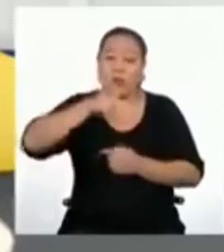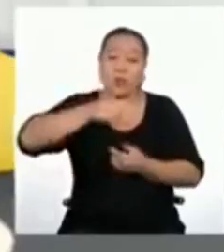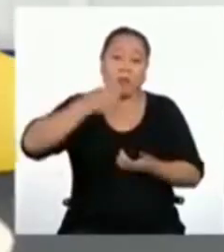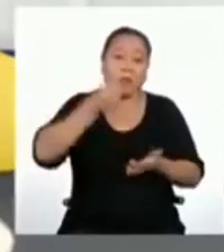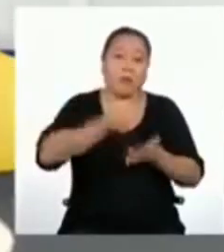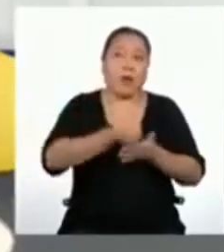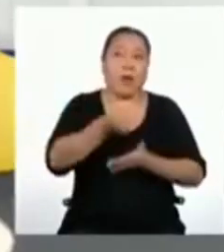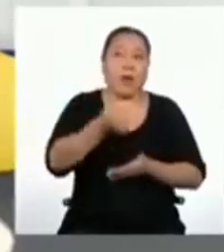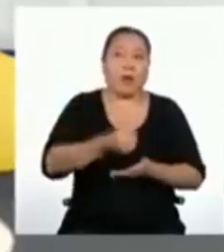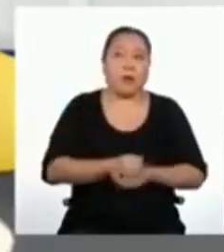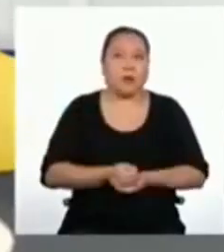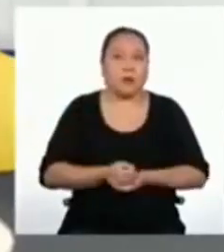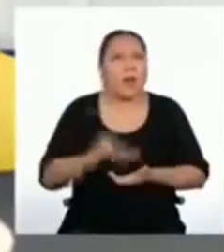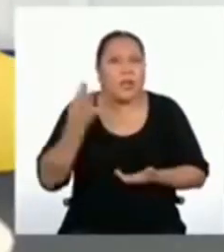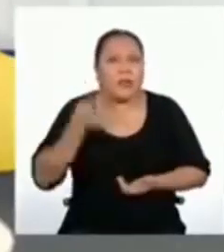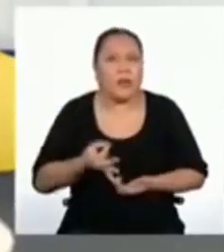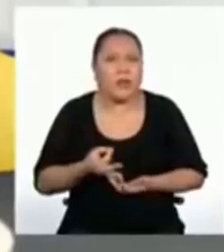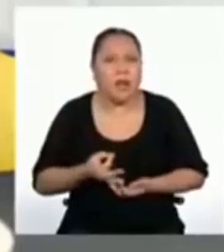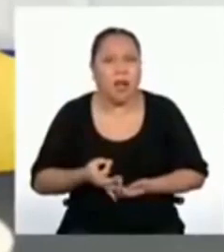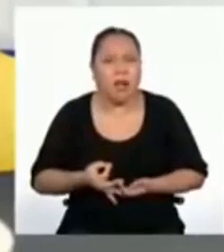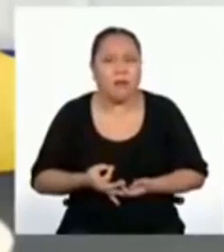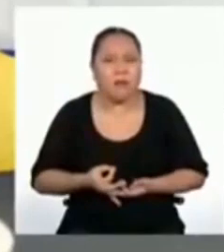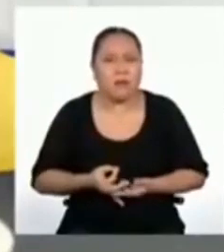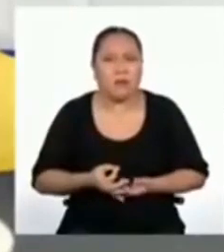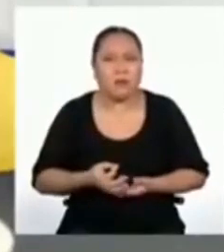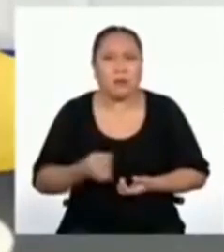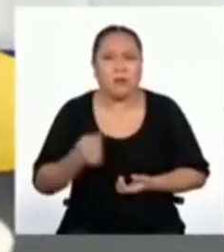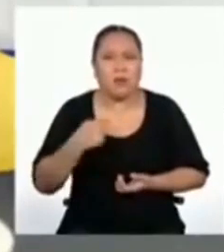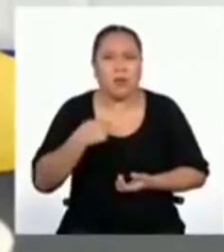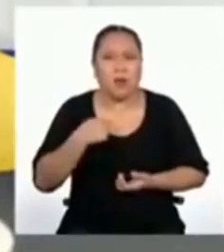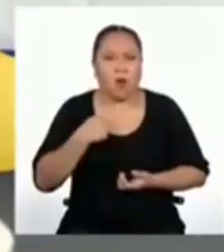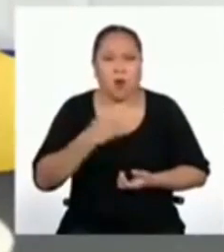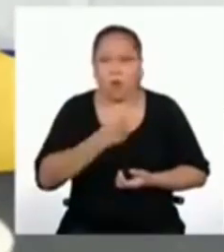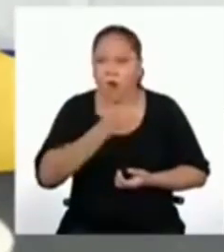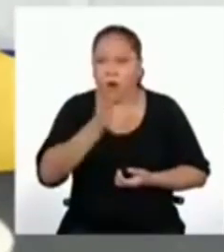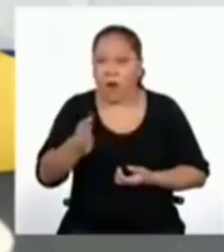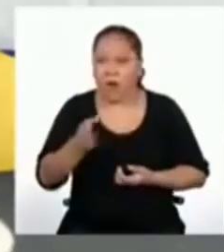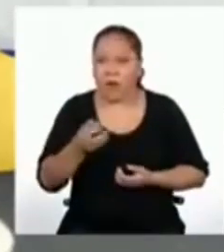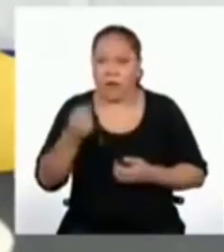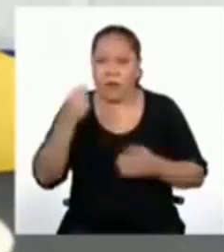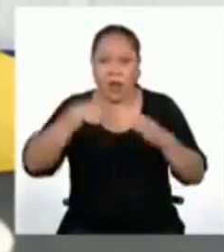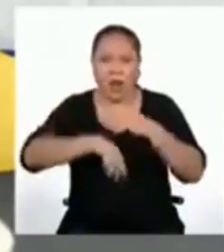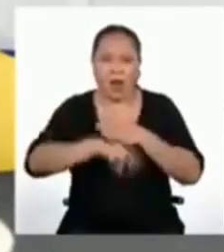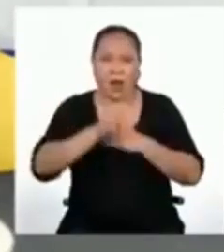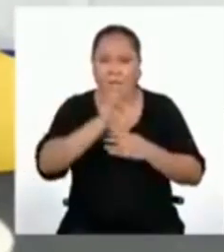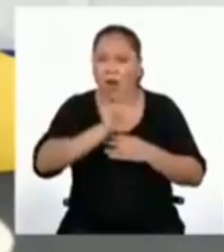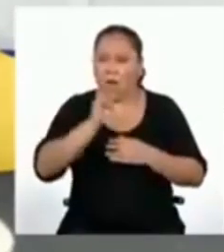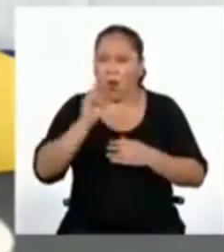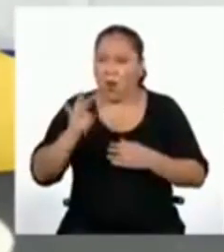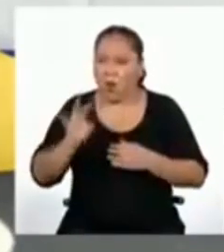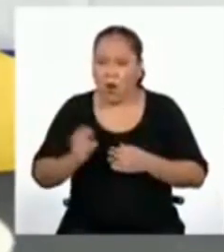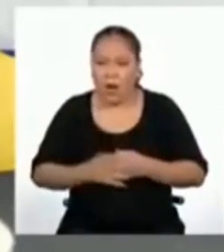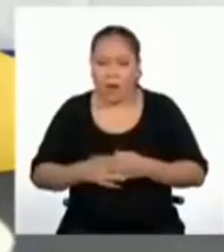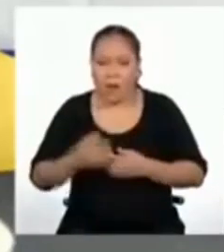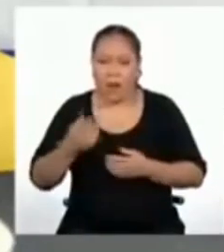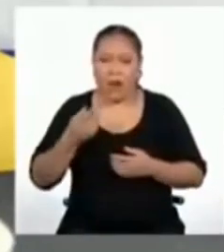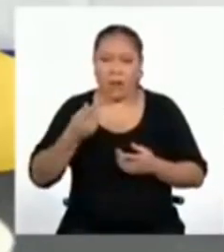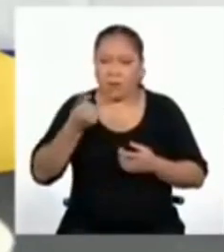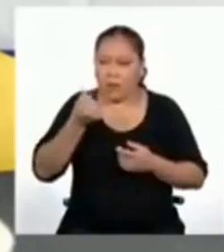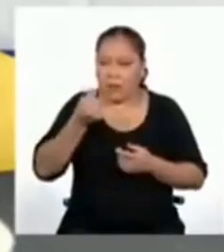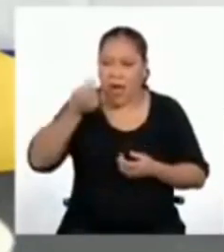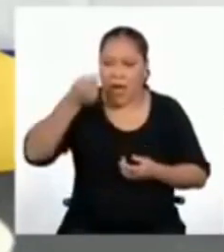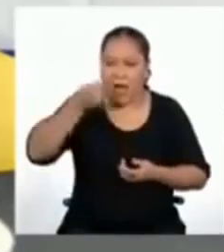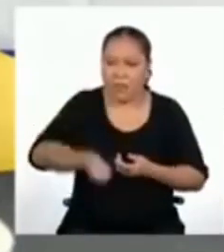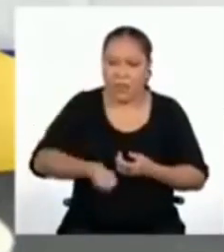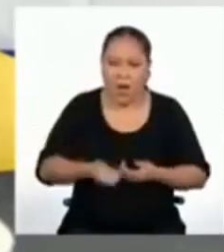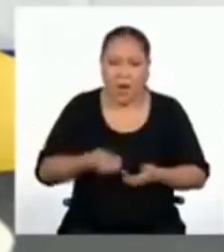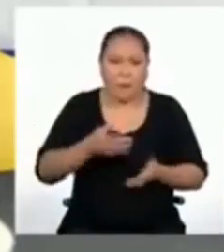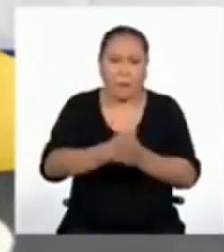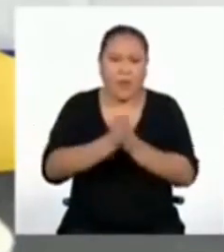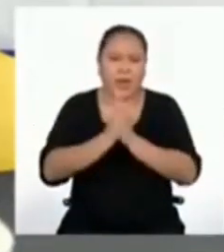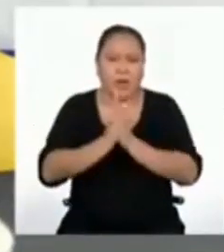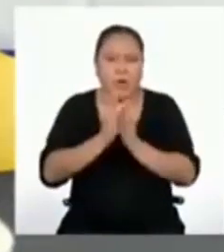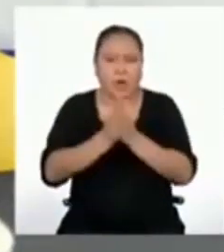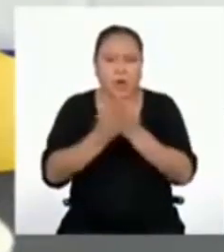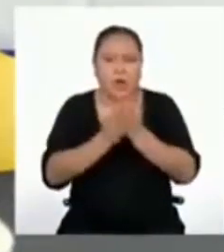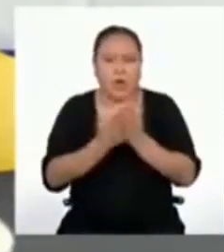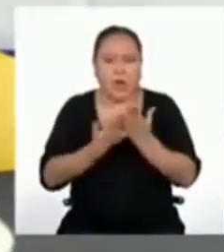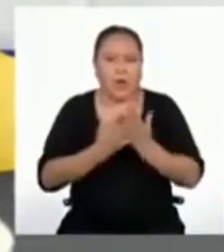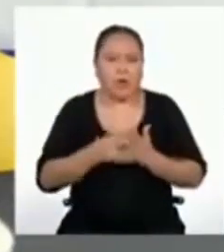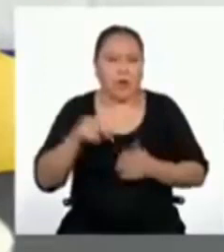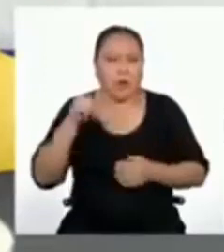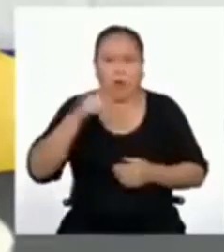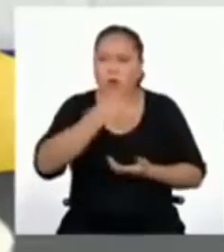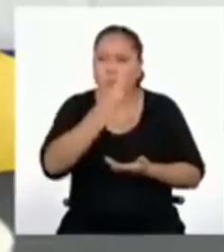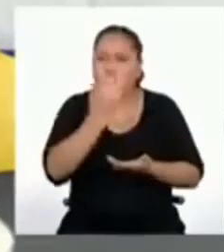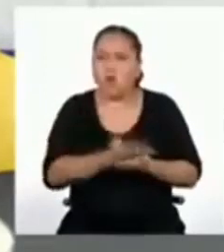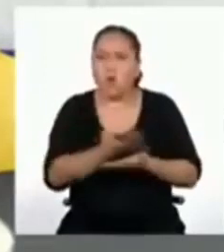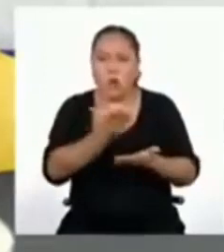¿Es en serio? Es decir, una va, entra a la web, gasta su plata, pide un libro, nunca llega y esto es lo único que